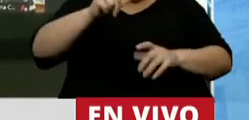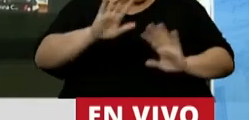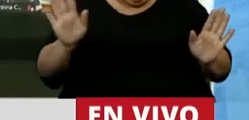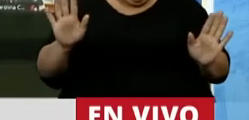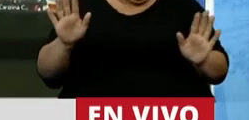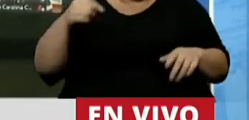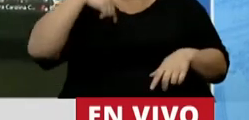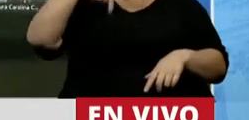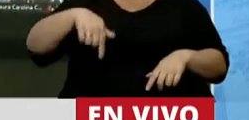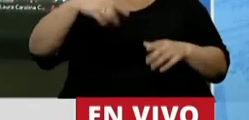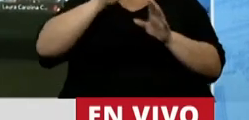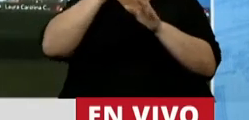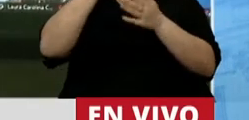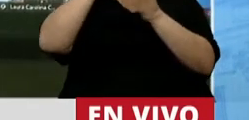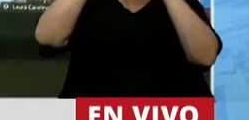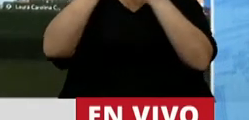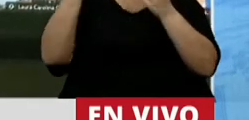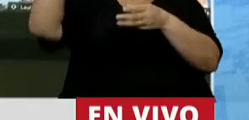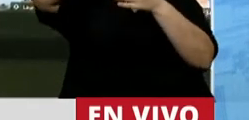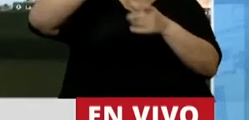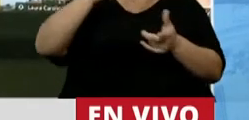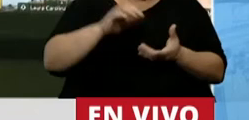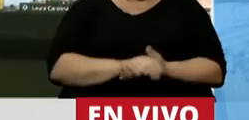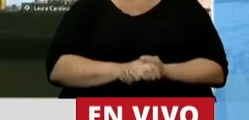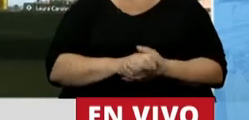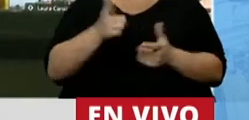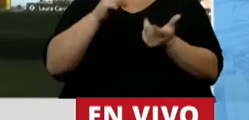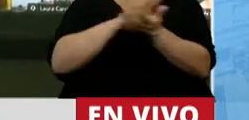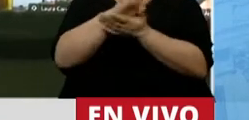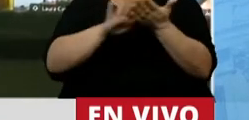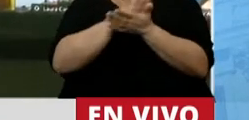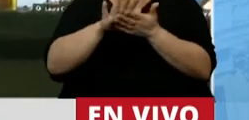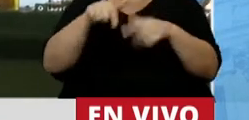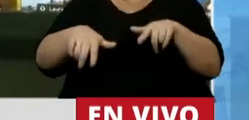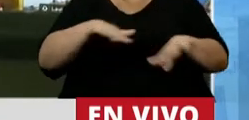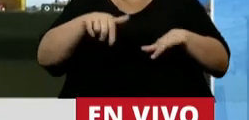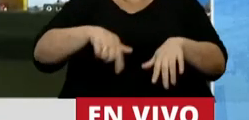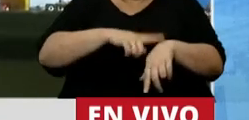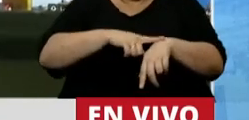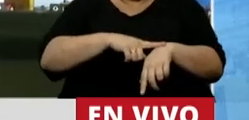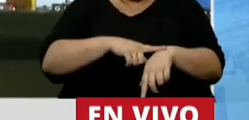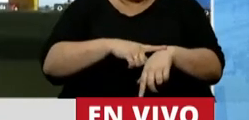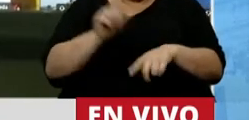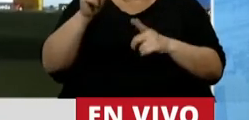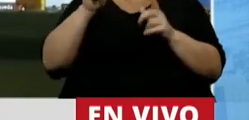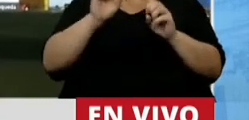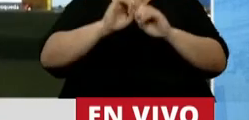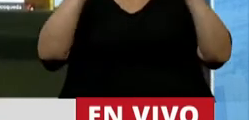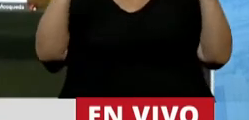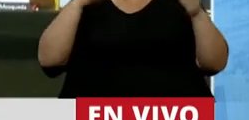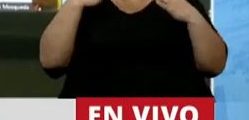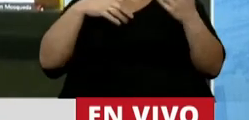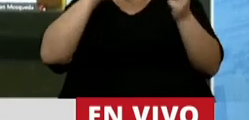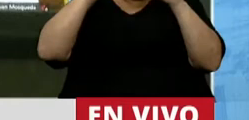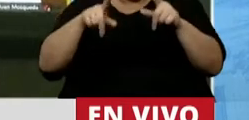aislados del mundo, sin plan de salida, sin resolver la coyuntura. No hay recetas mágicas.